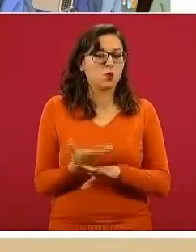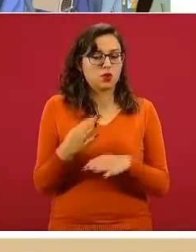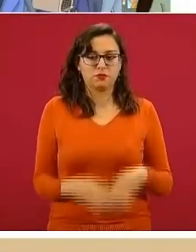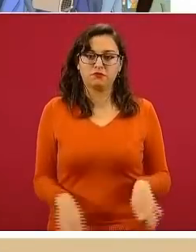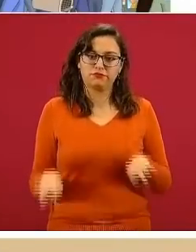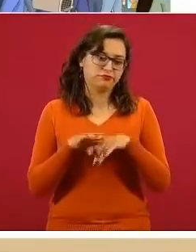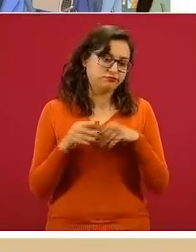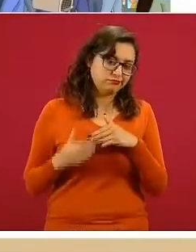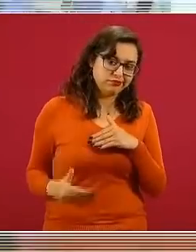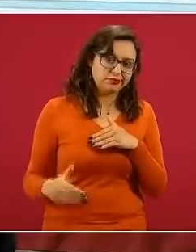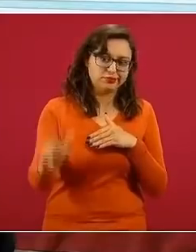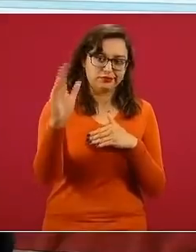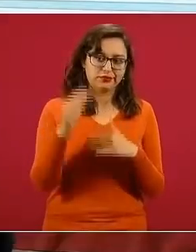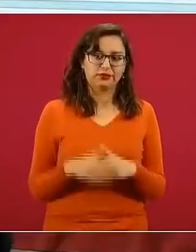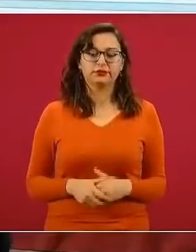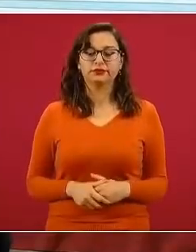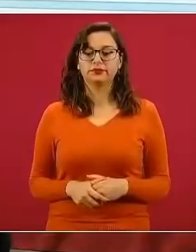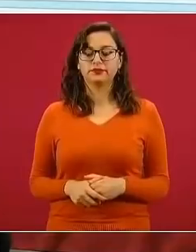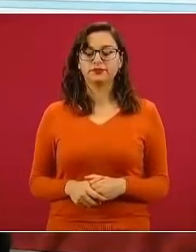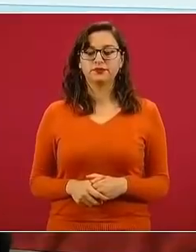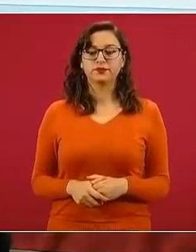largo de toda la materia. La siguiente, por favor.